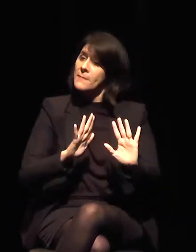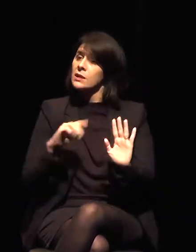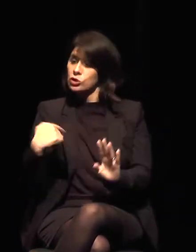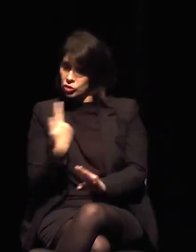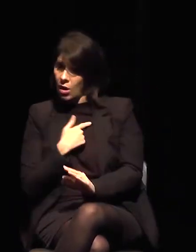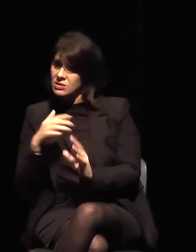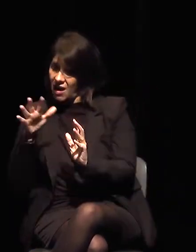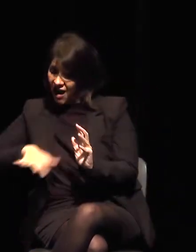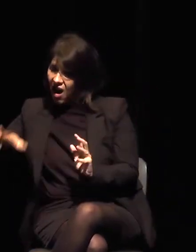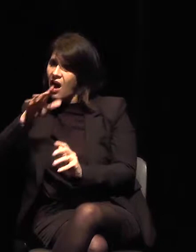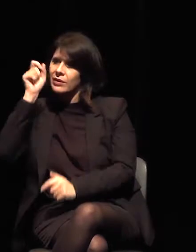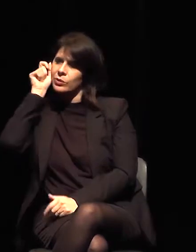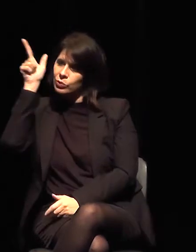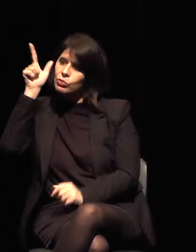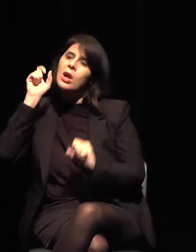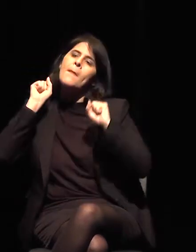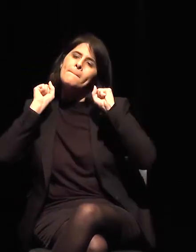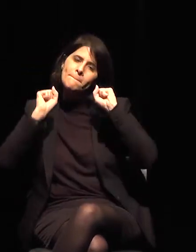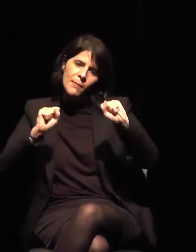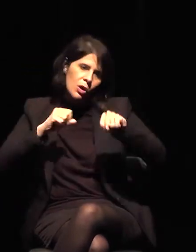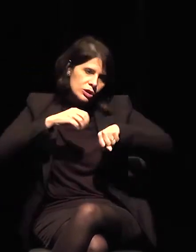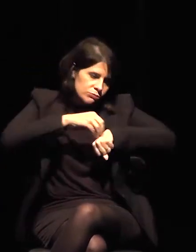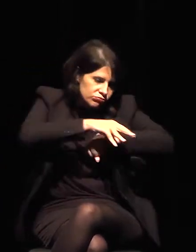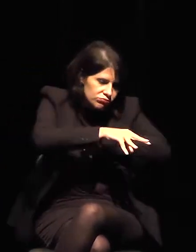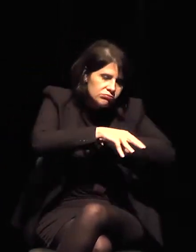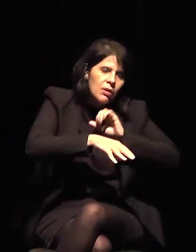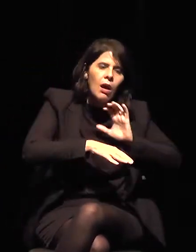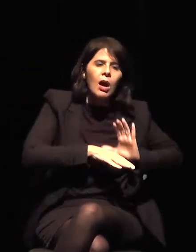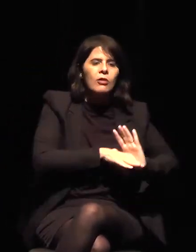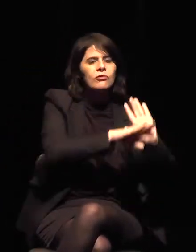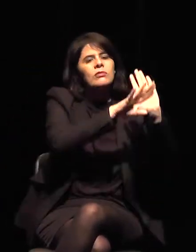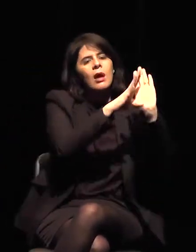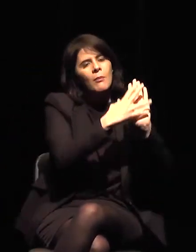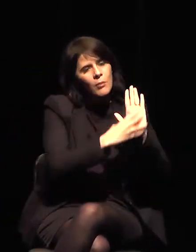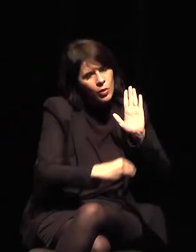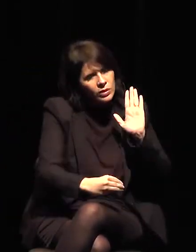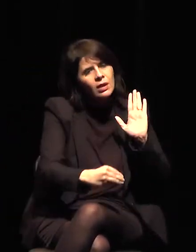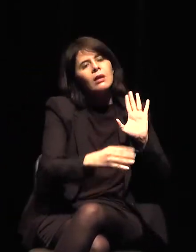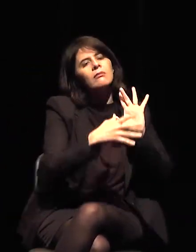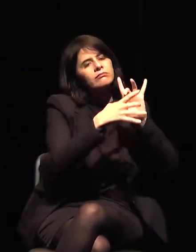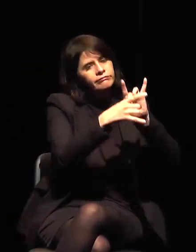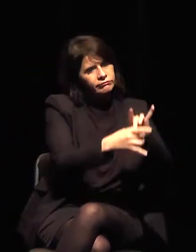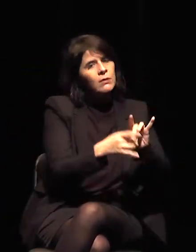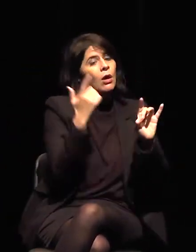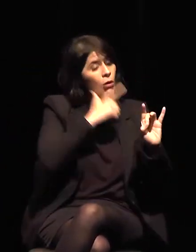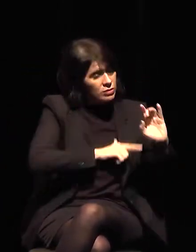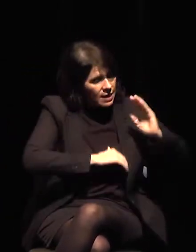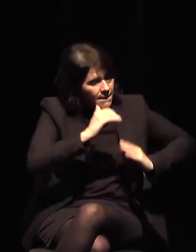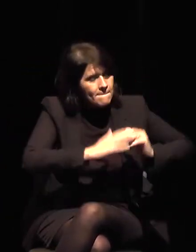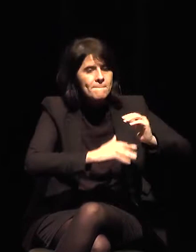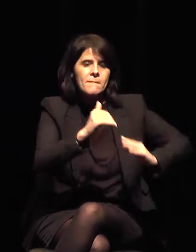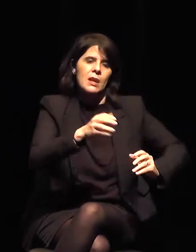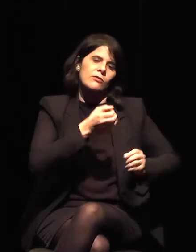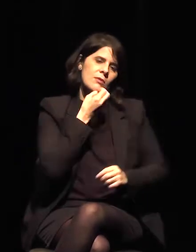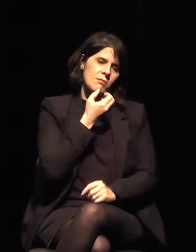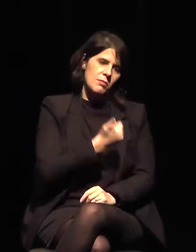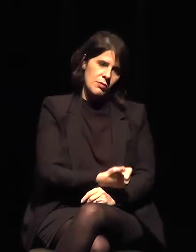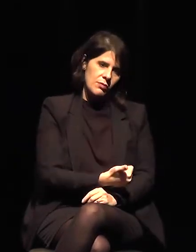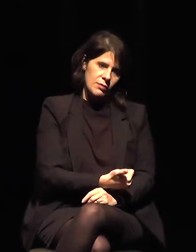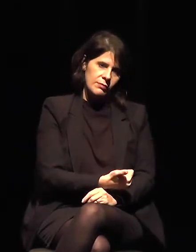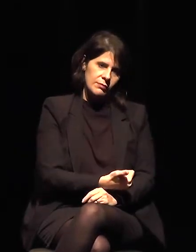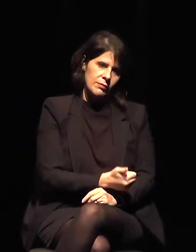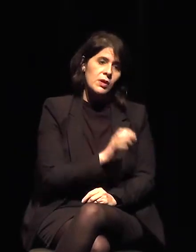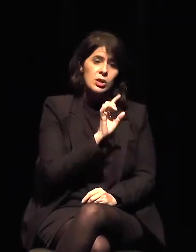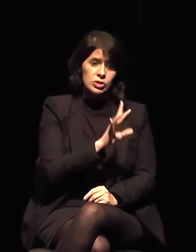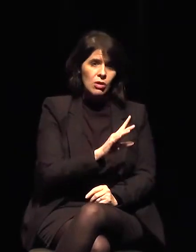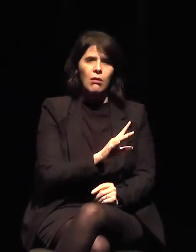podamos llegar a un modelo eficiente para que esto ocurra. No solo con respecto a la Secretaría de Ingresos, sino también